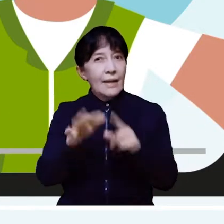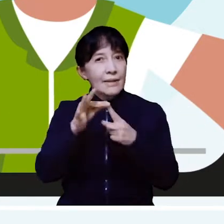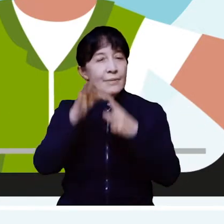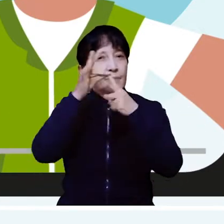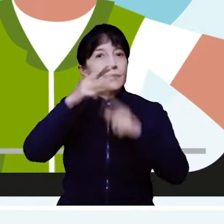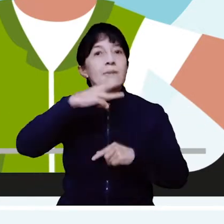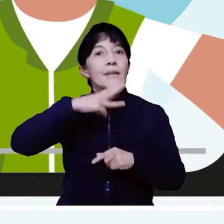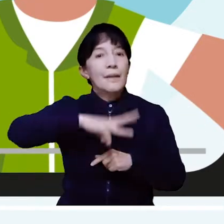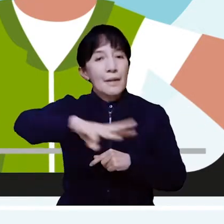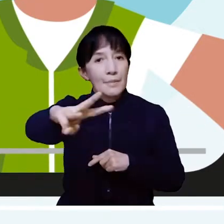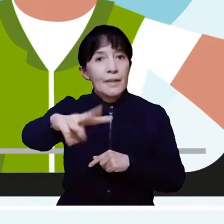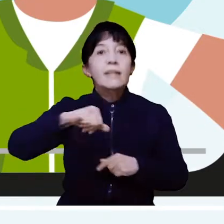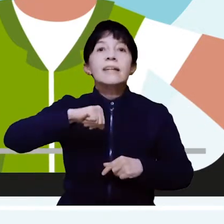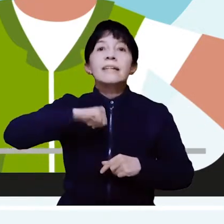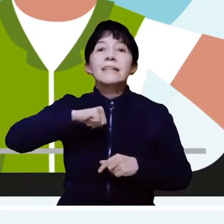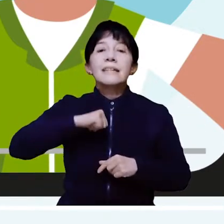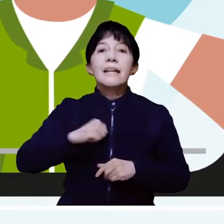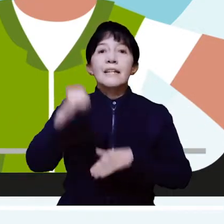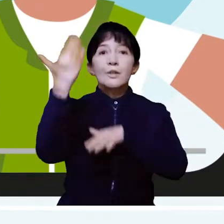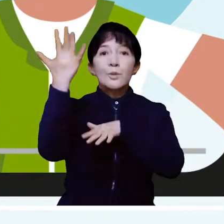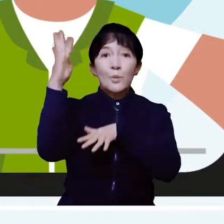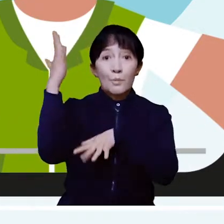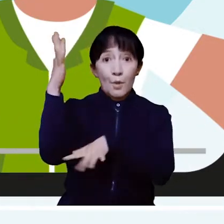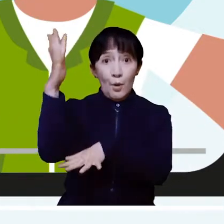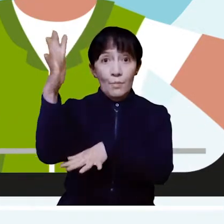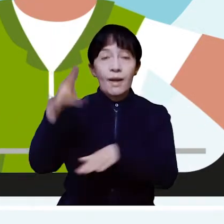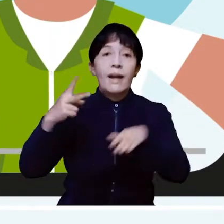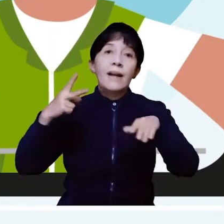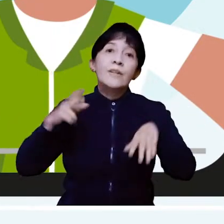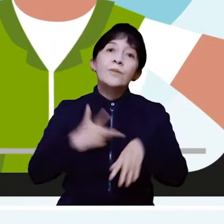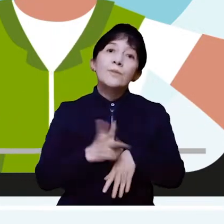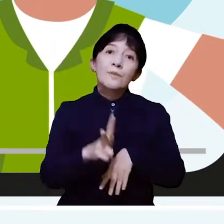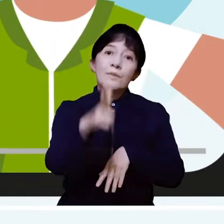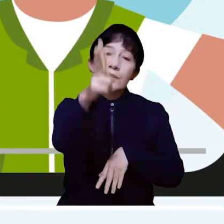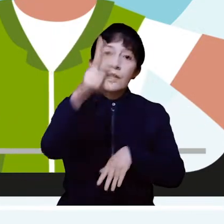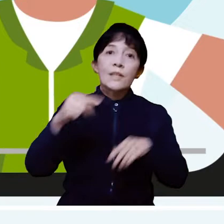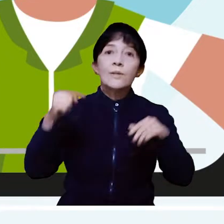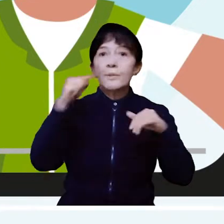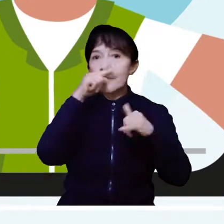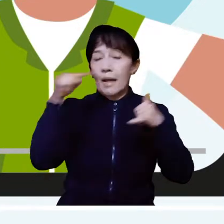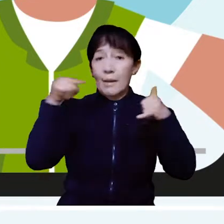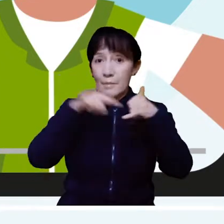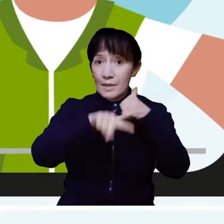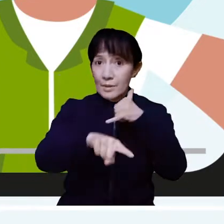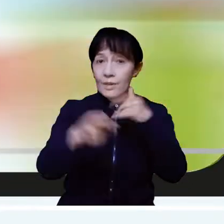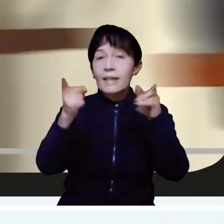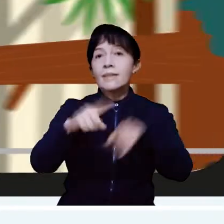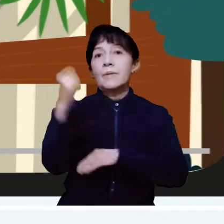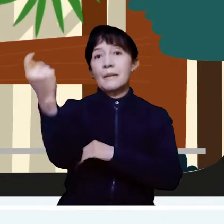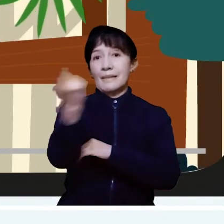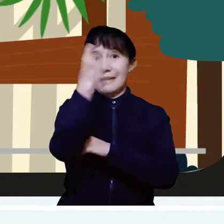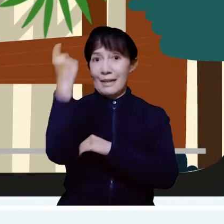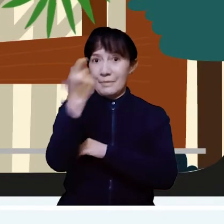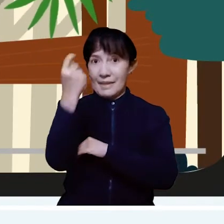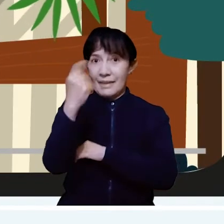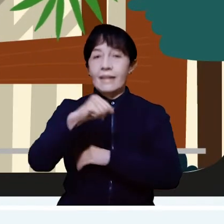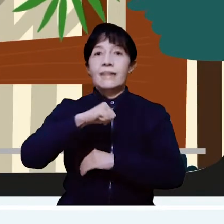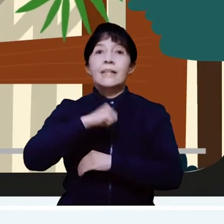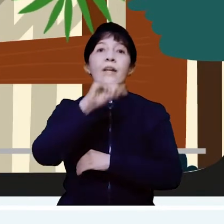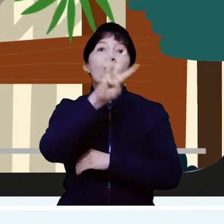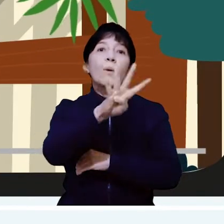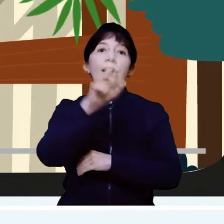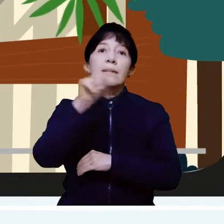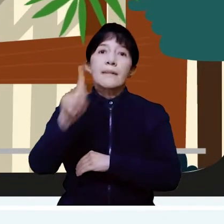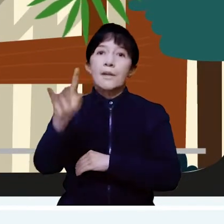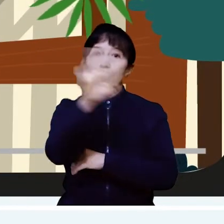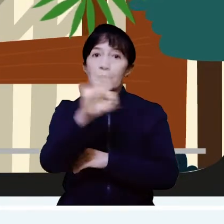la Macarena, AMEM, la cual conecta los biomas andino, amazónico y orinocense y representa el 41